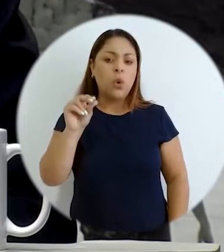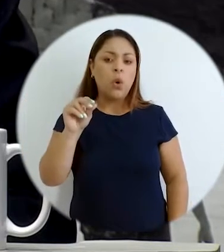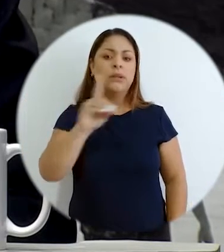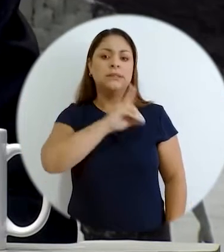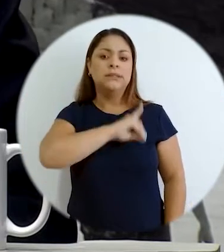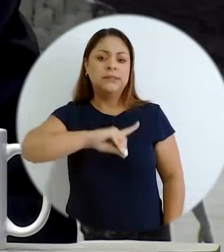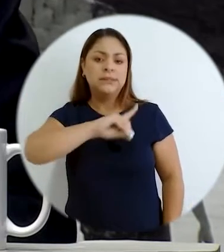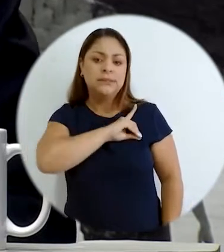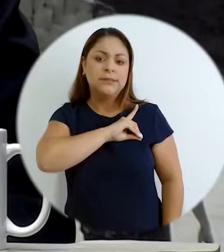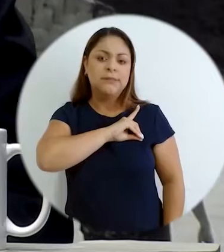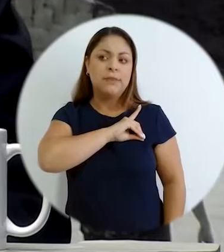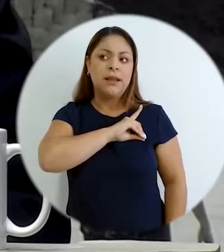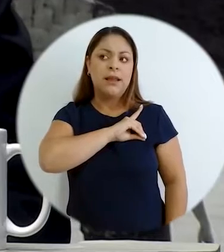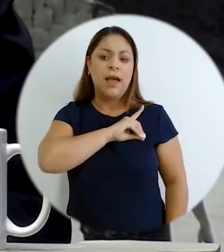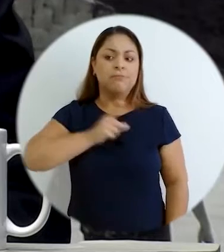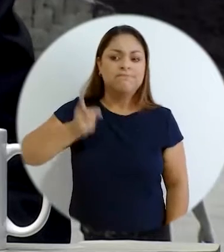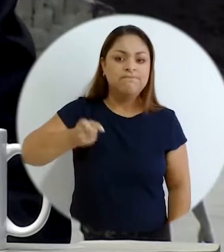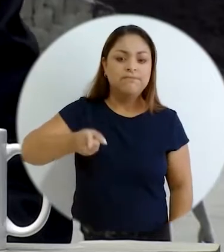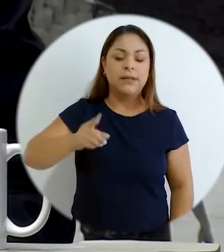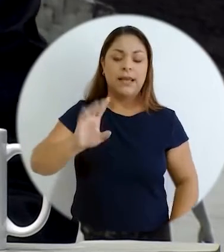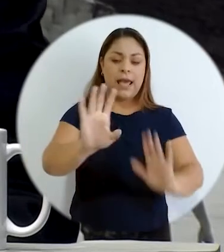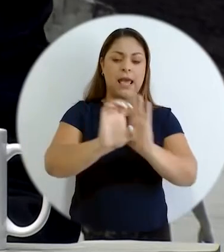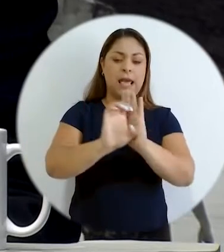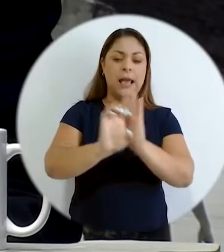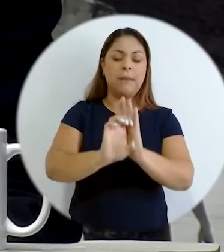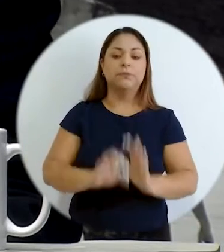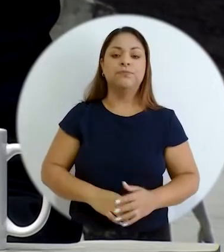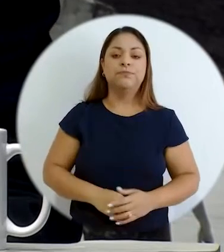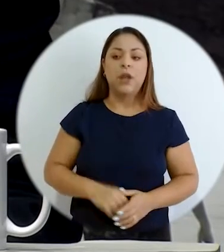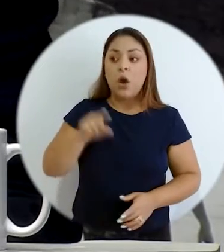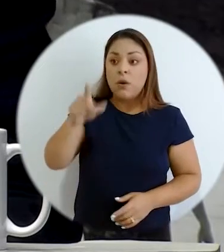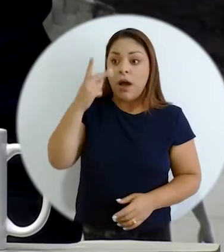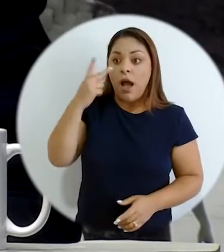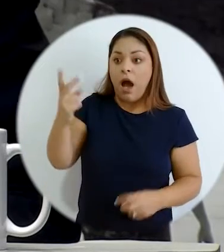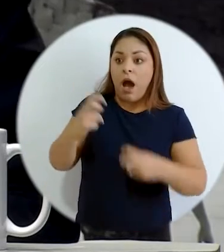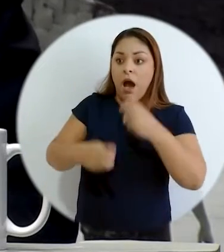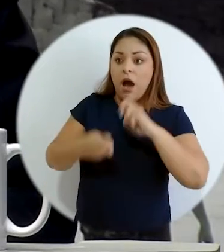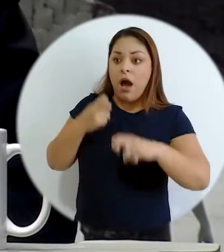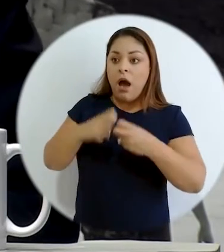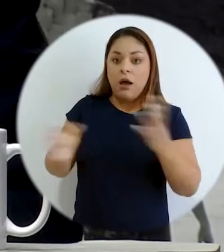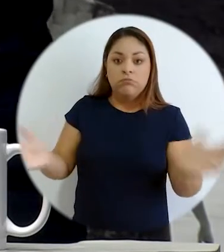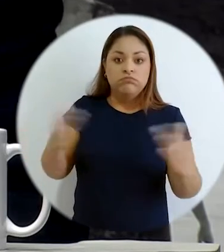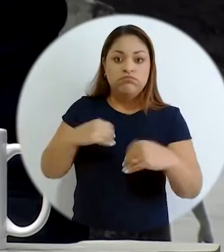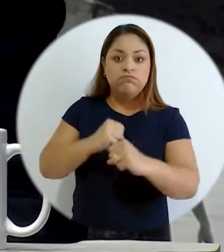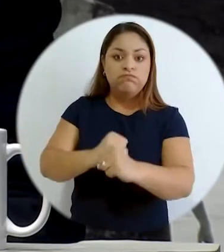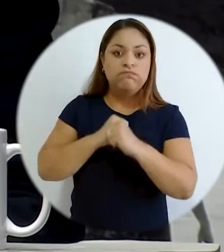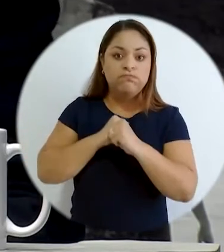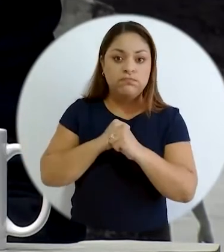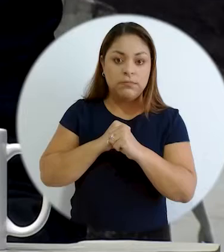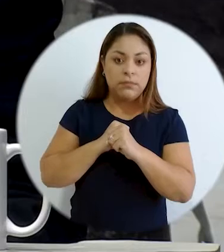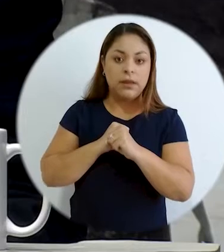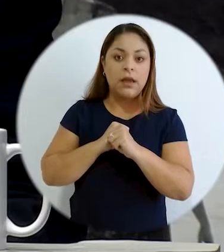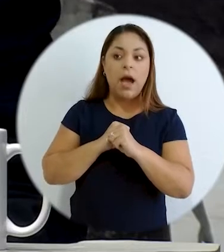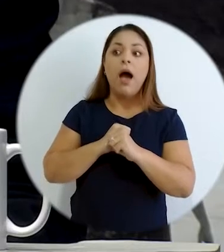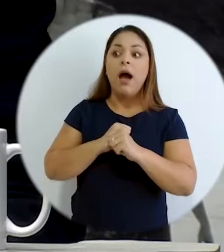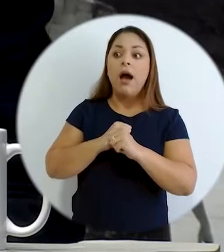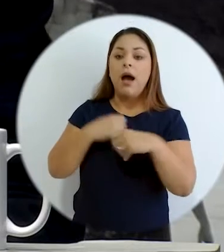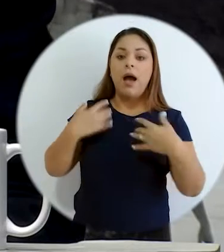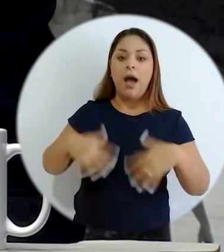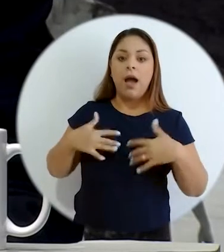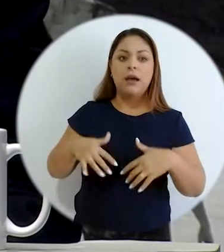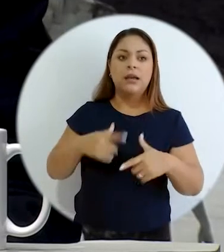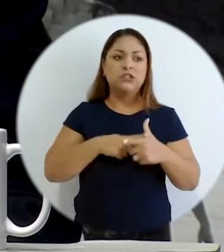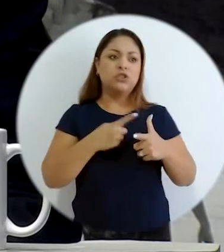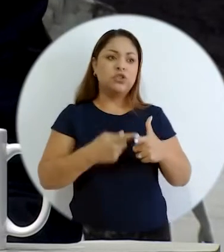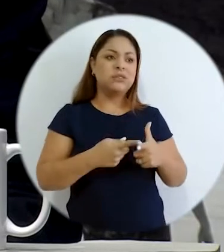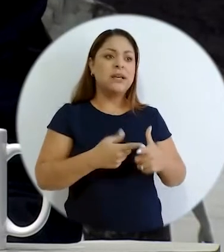disciplinar y me refiero a esto es que usted encuentra un problema de inseguridad como lo dijimos antes entonces usted dice